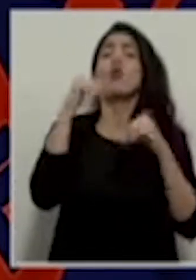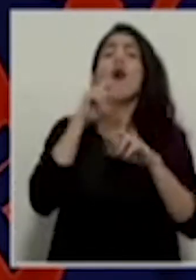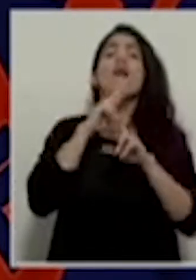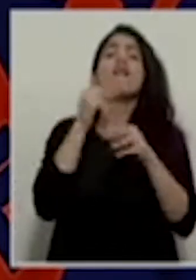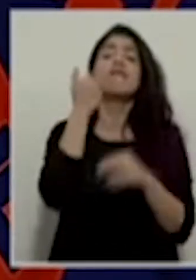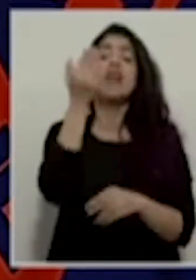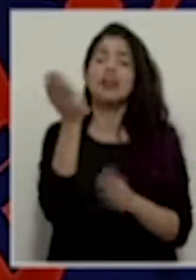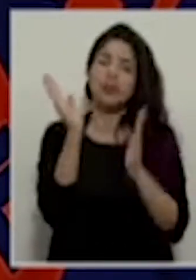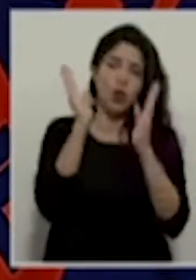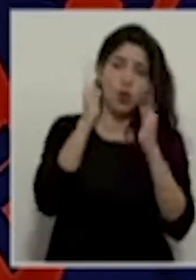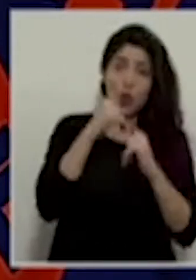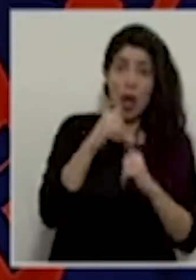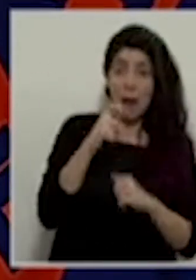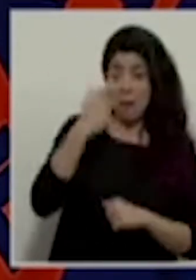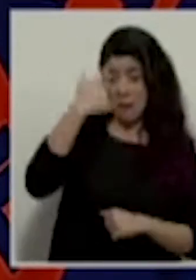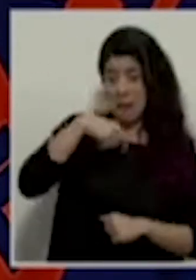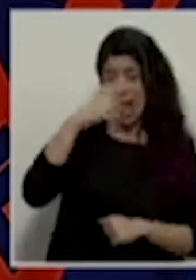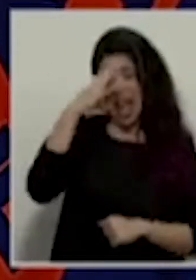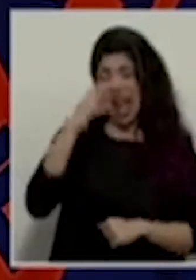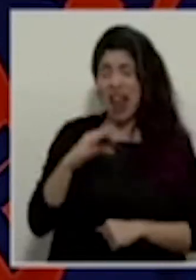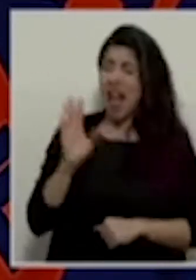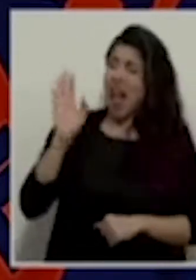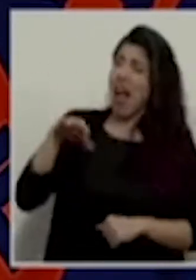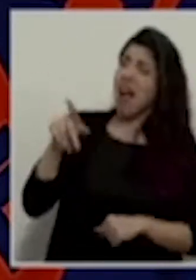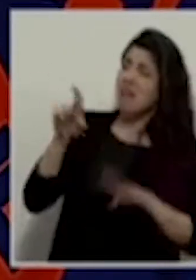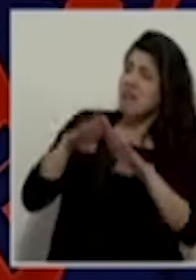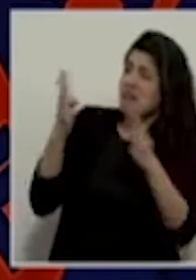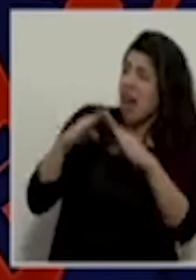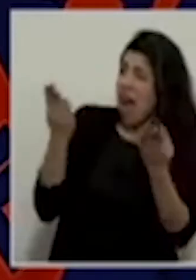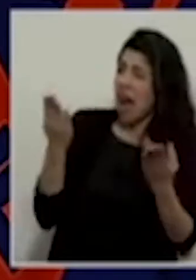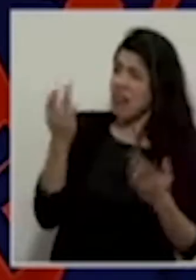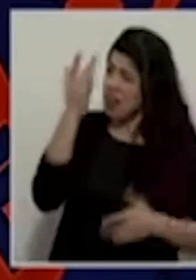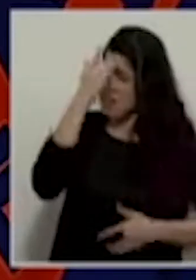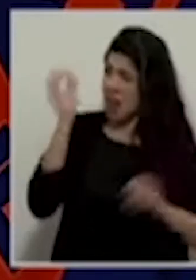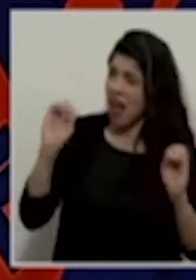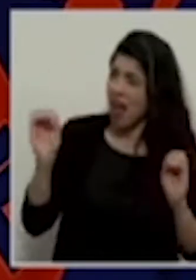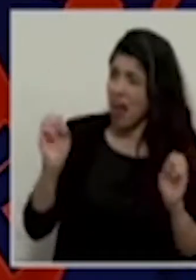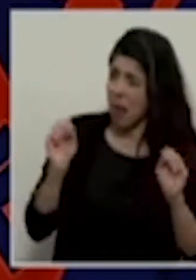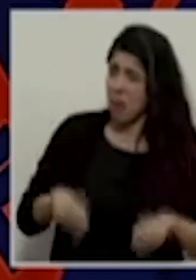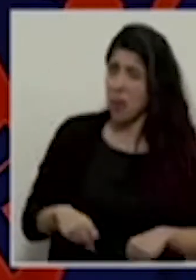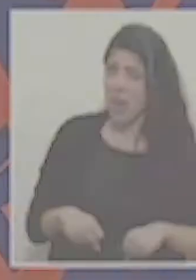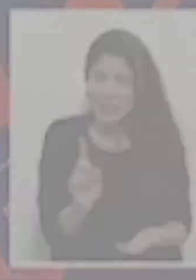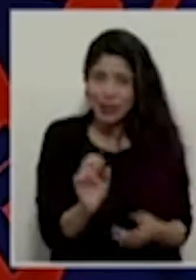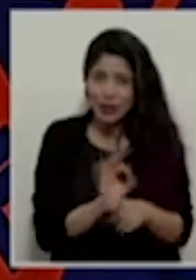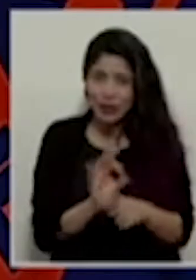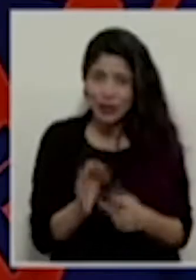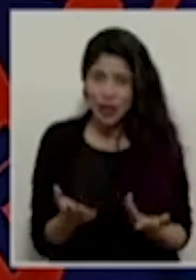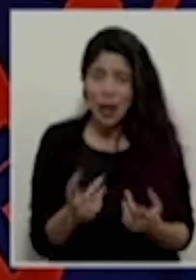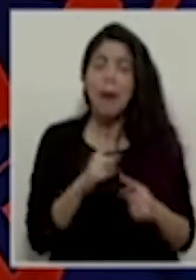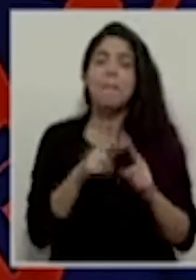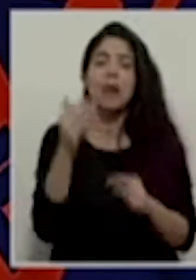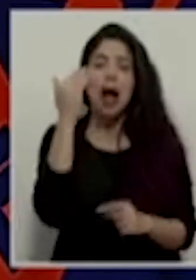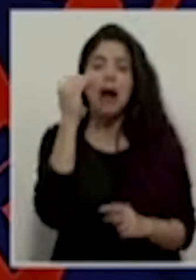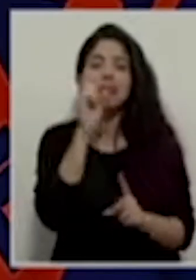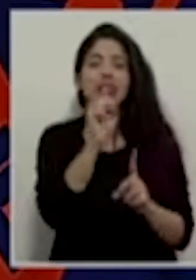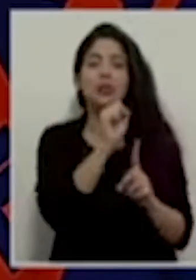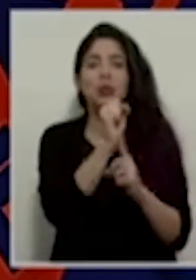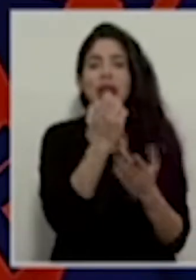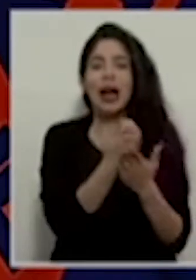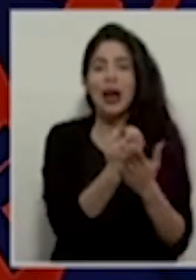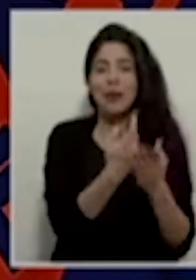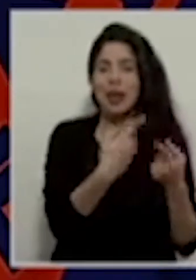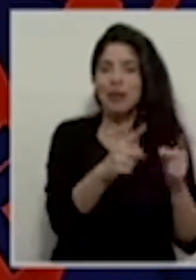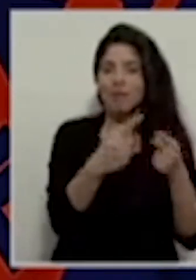El que crea que podemos abrir simplemente y no tener contagios, eso no es así. Sabemos que hay realidades económicas.